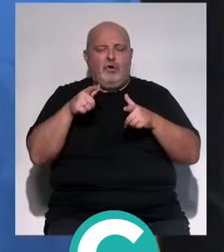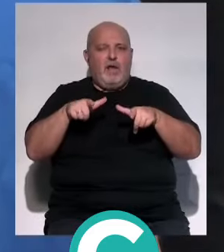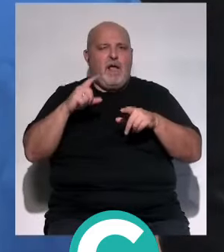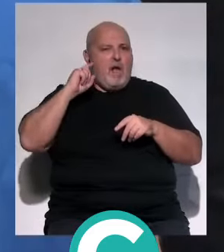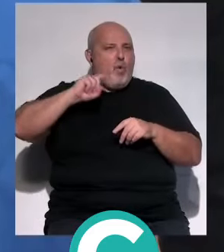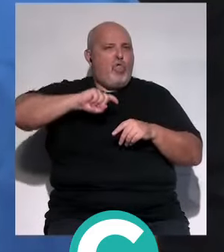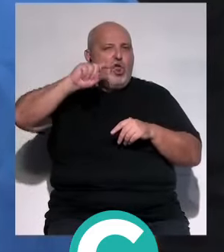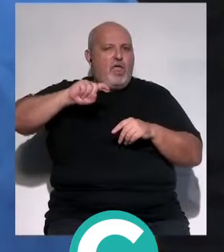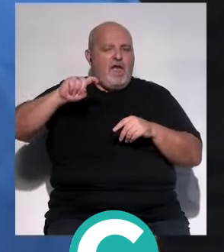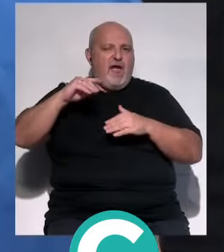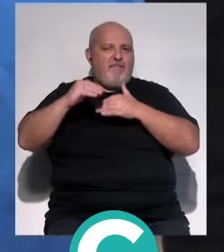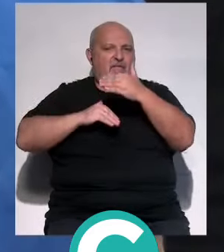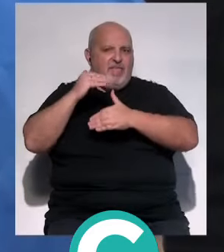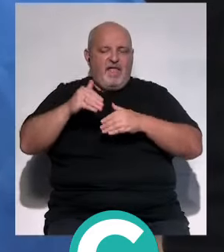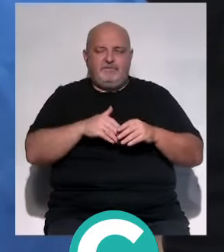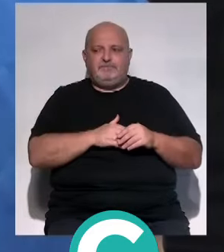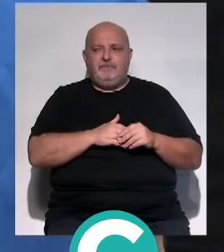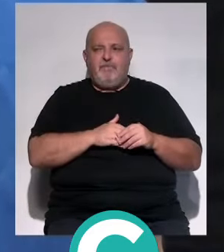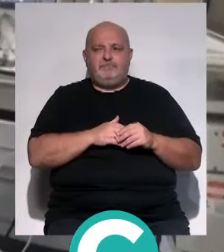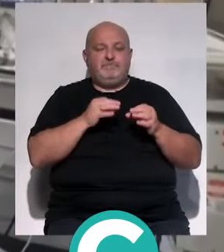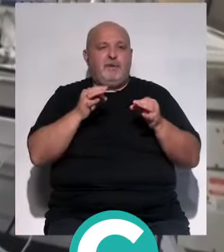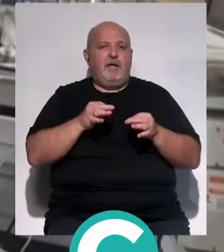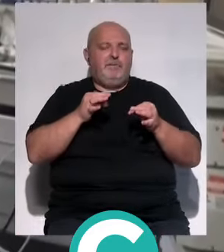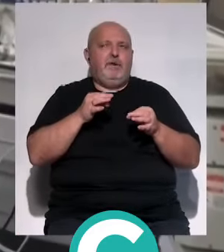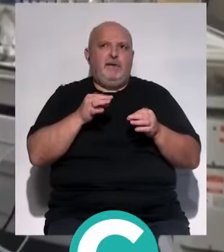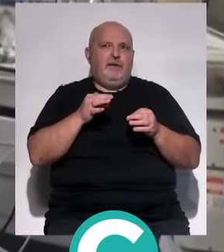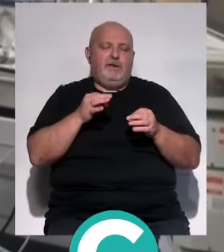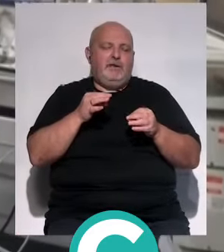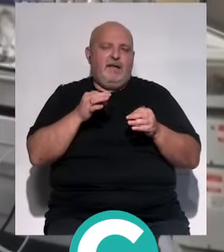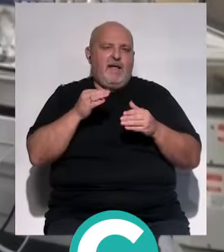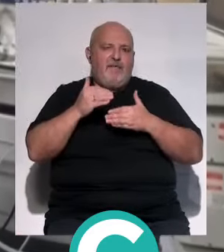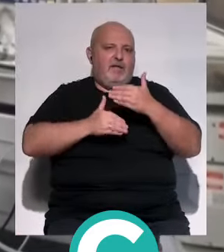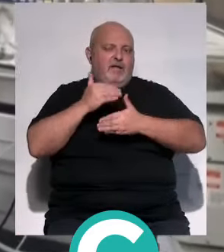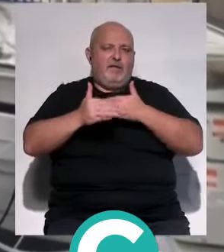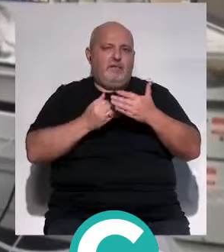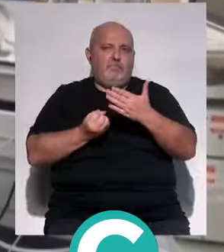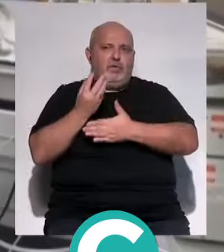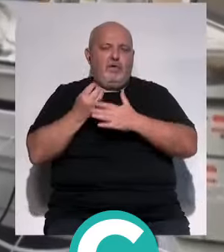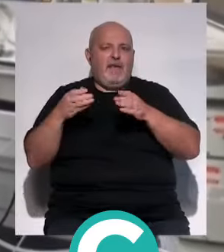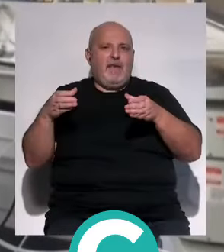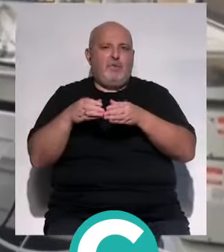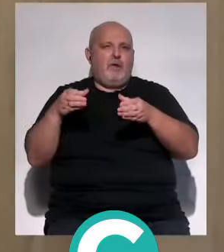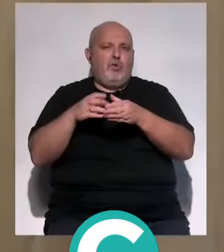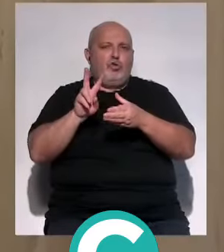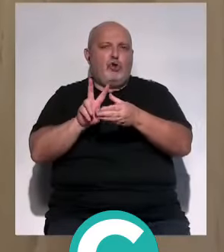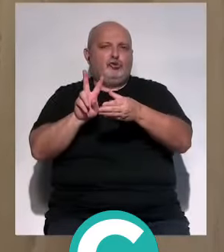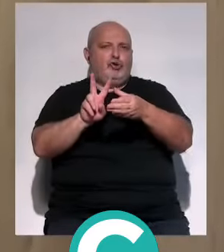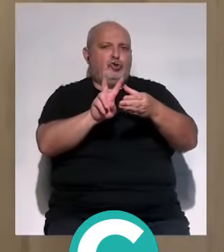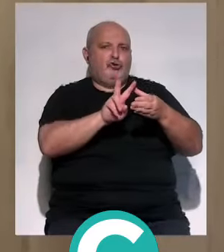audiología avanzada. Siempre intentamos hacer especialidades con equipos, donde